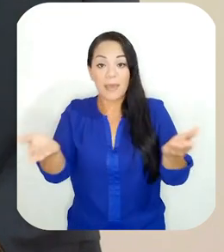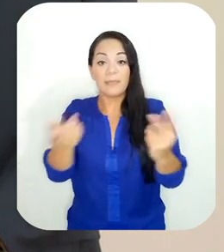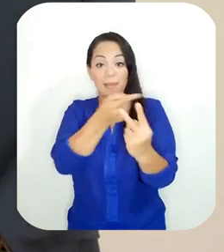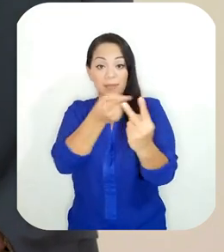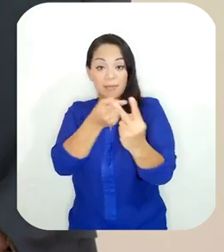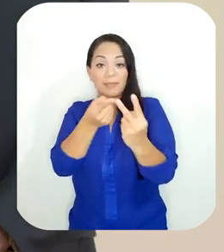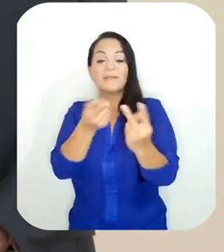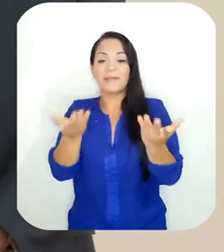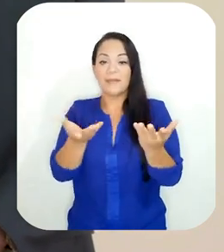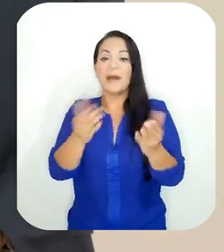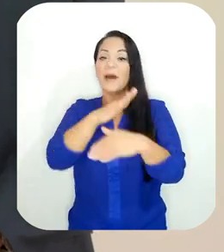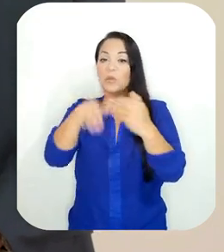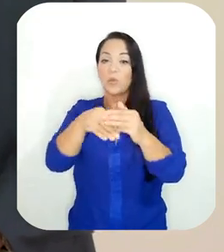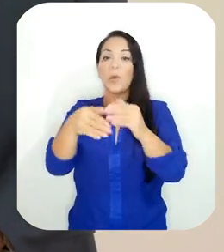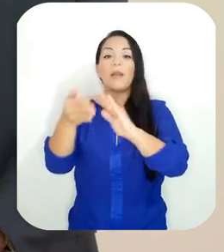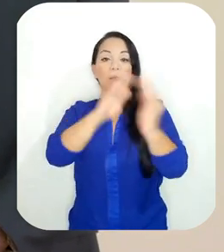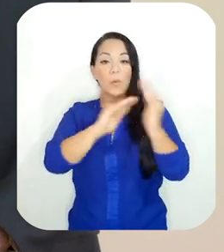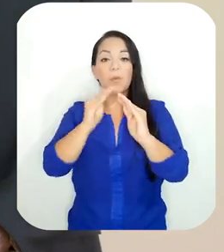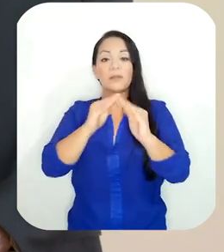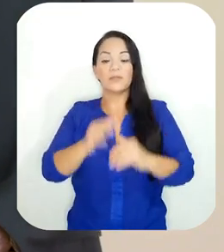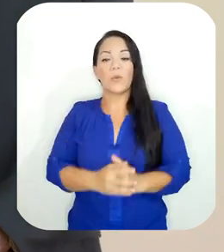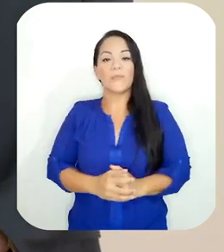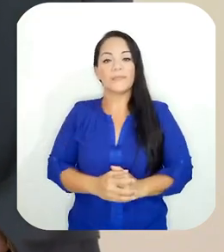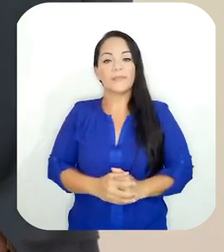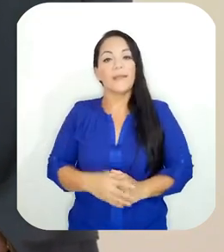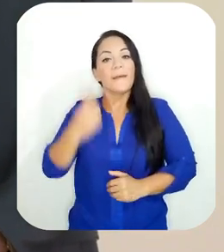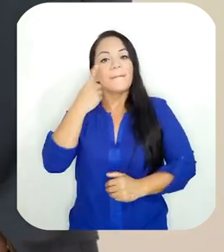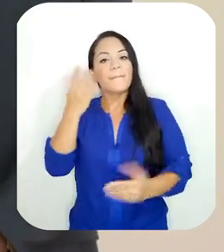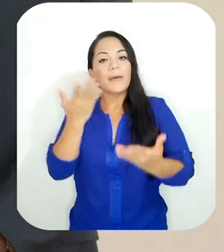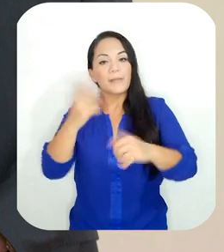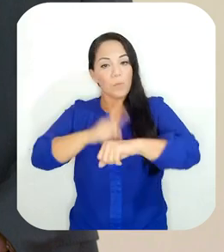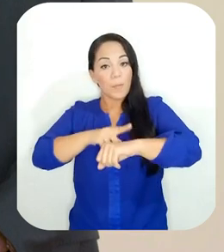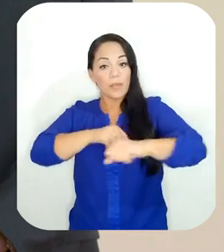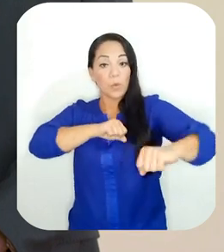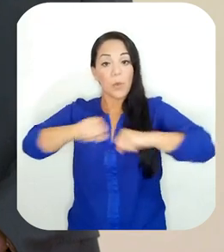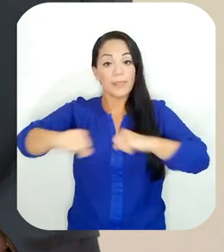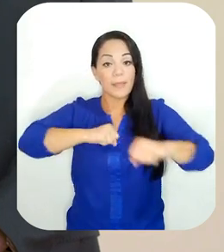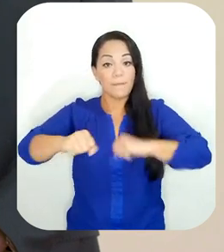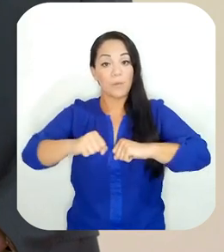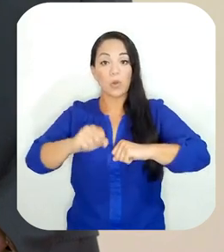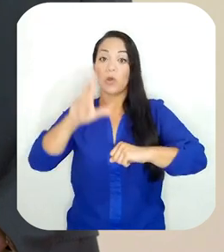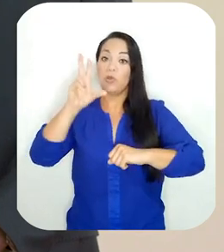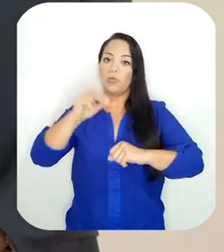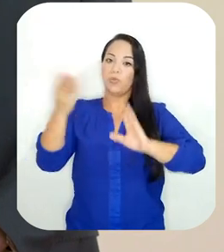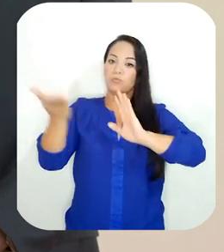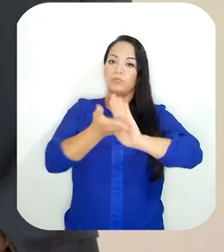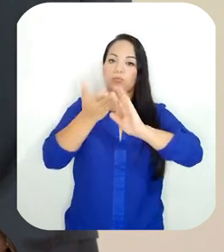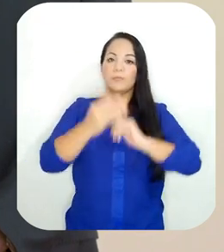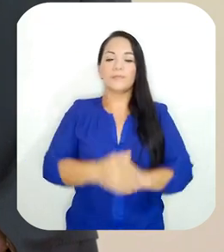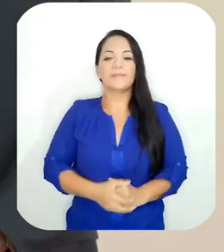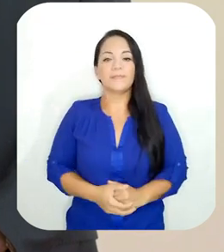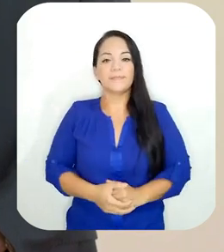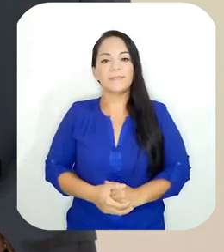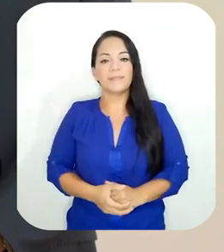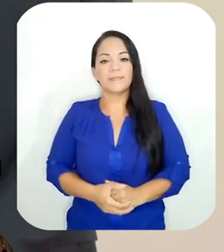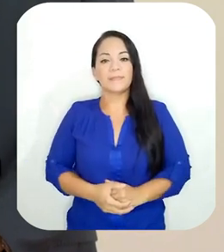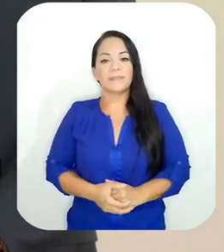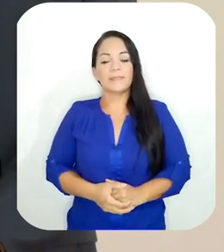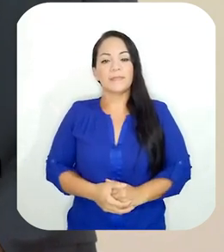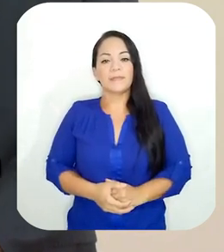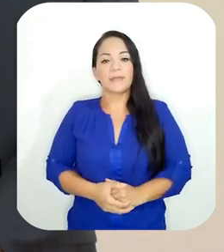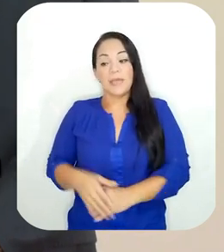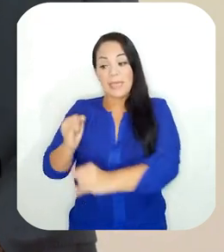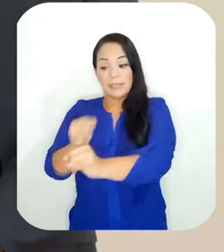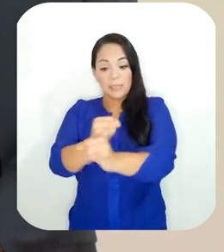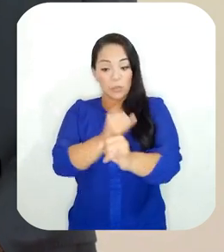herramientas a la mayor cantidad de sectores de la población para que un temblor no nos tome por sorpresa. Con el